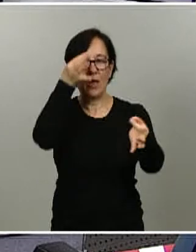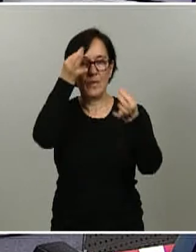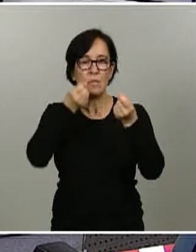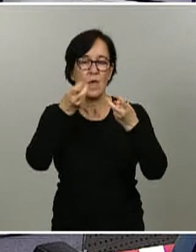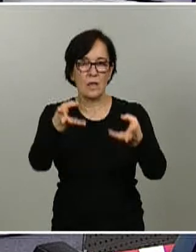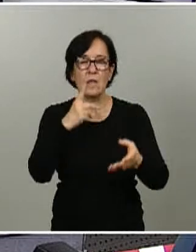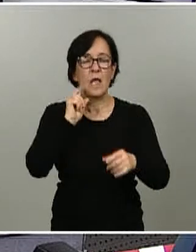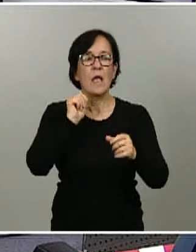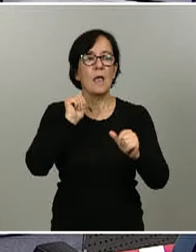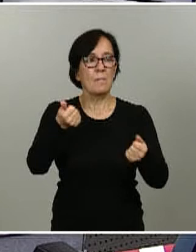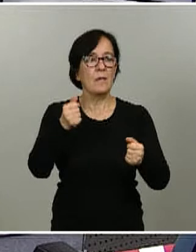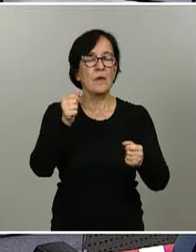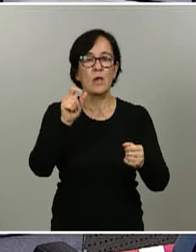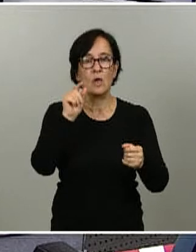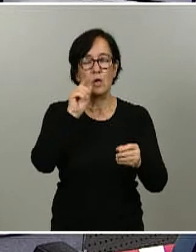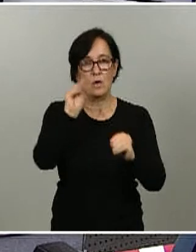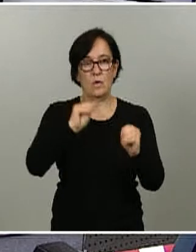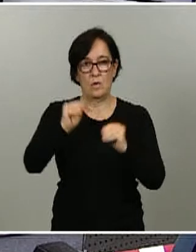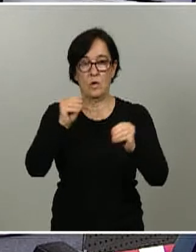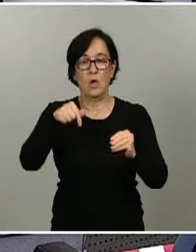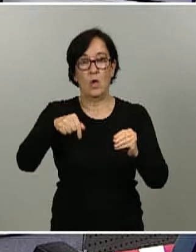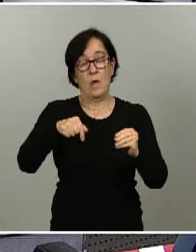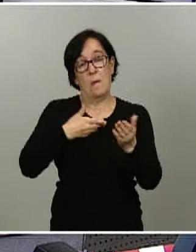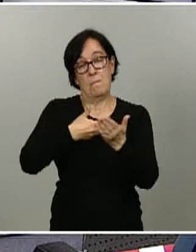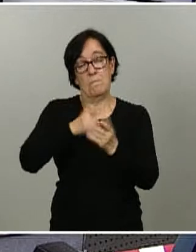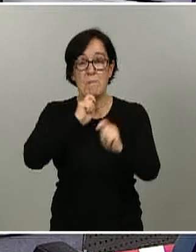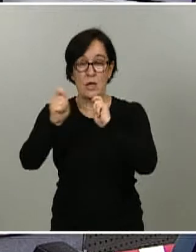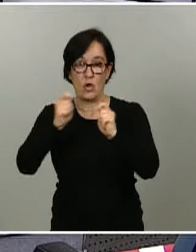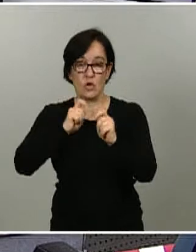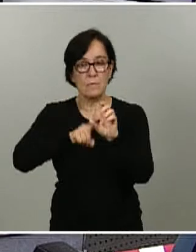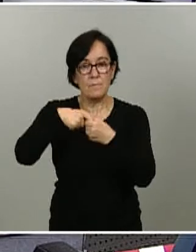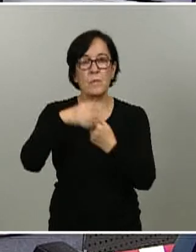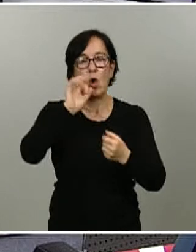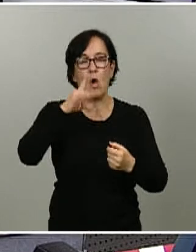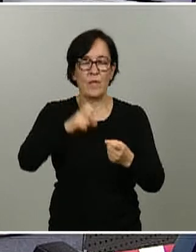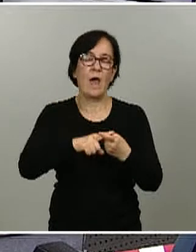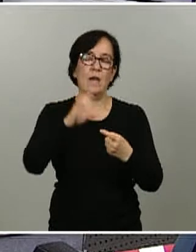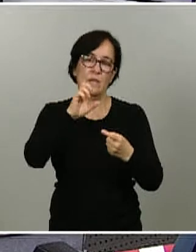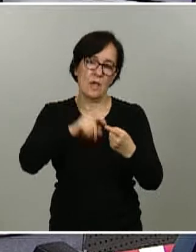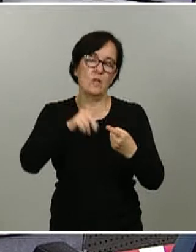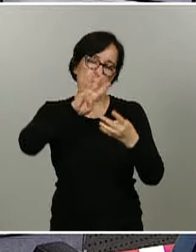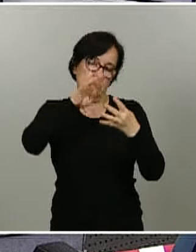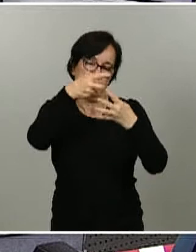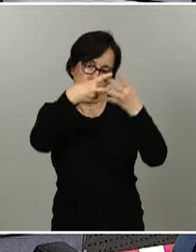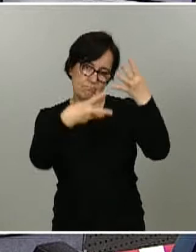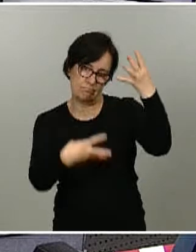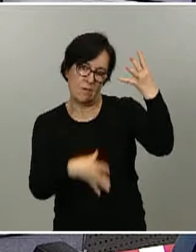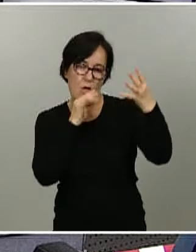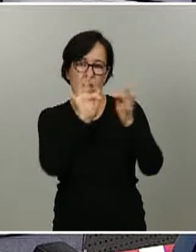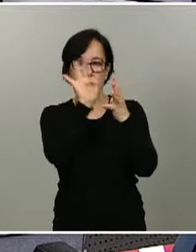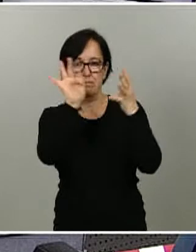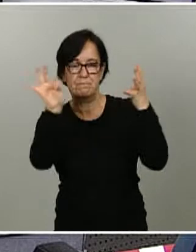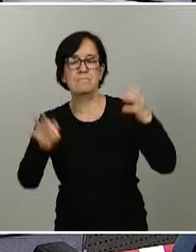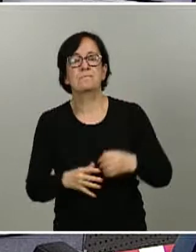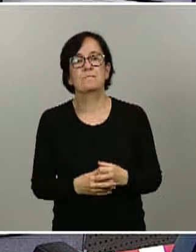las preguntas de un grupo de periodistas y medios que hoy componen esta lista, Onda Cero, Cataluña Press, El Diario.es, La Mar de Onuba, Canal Sur,